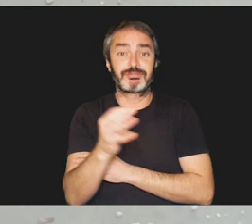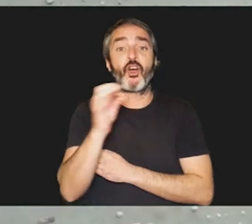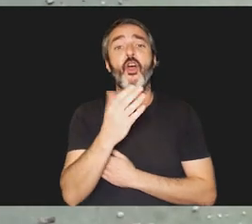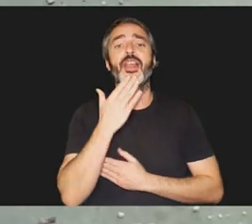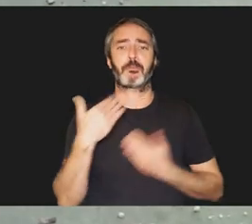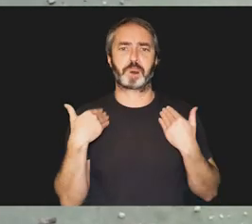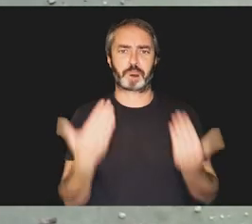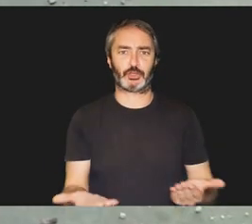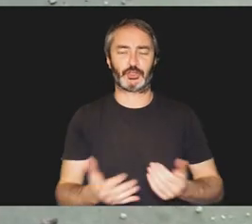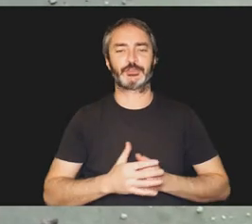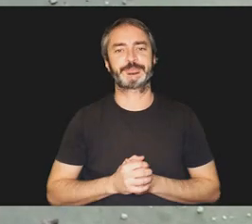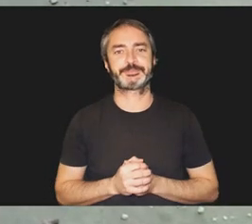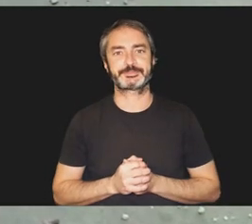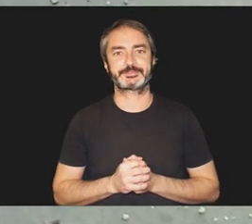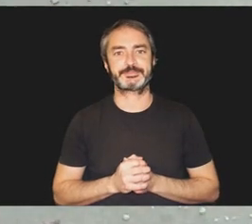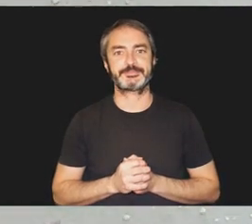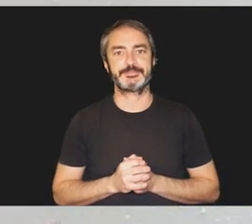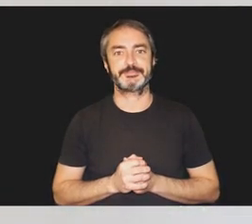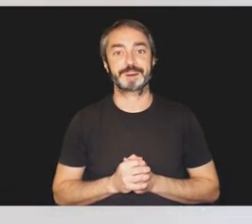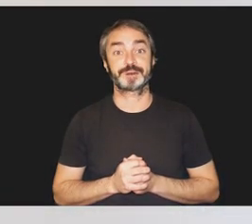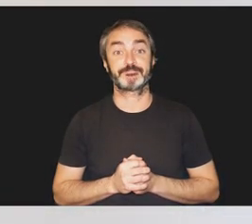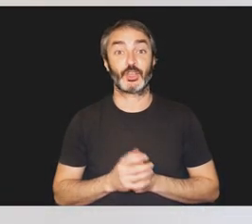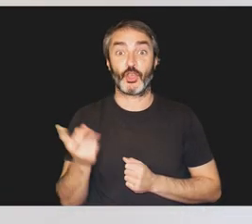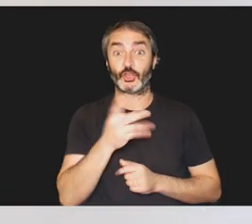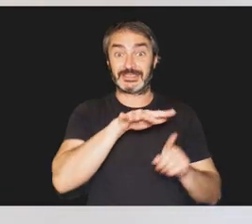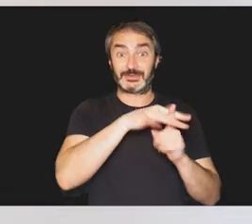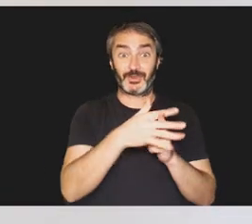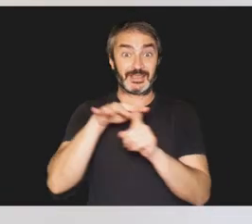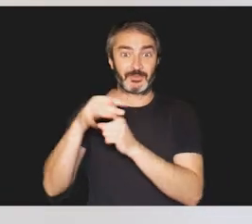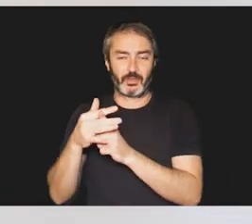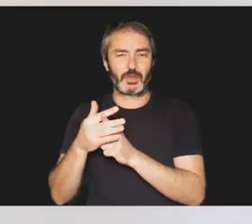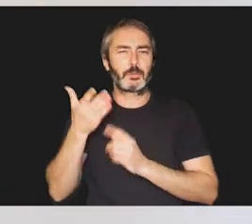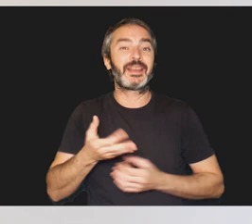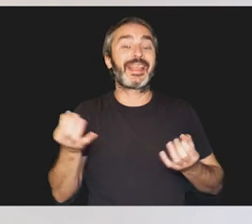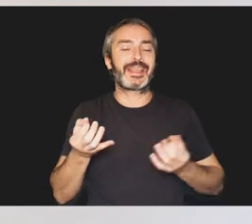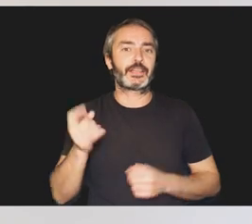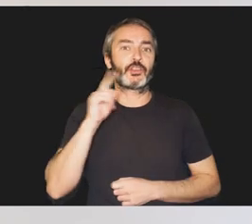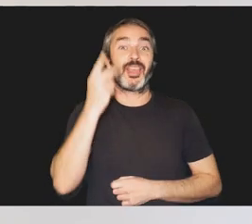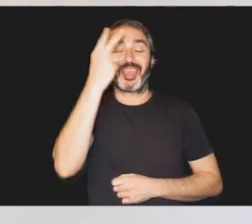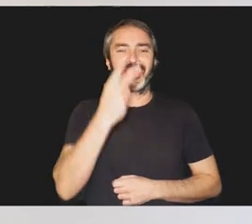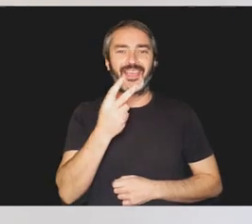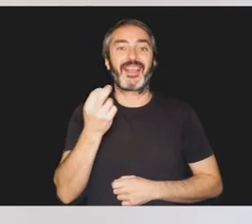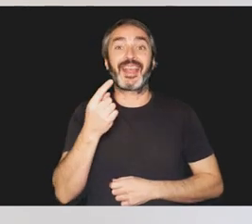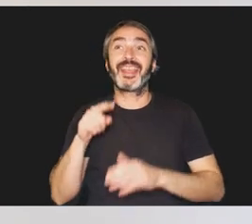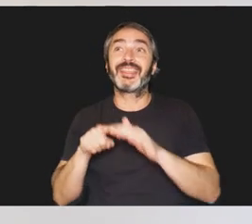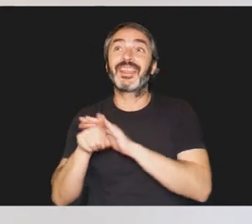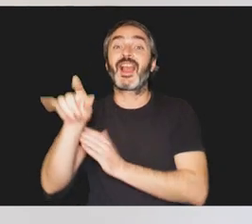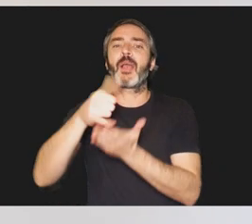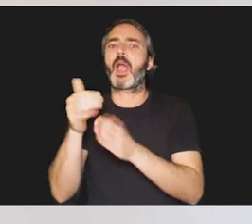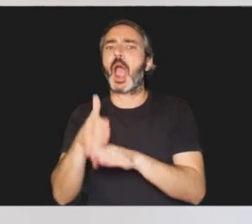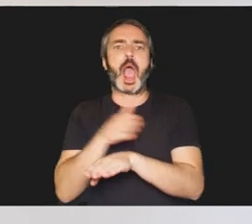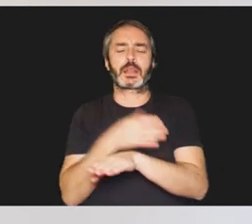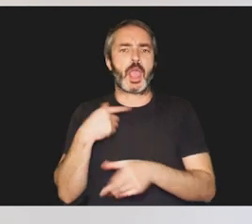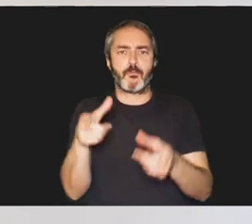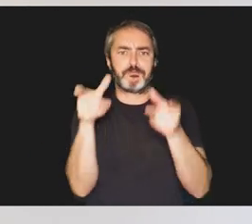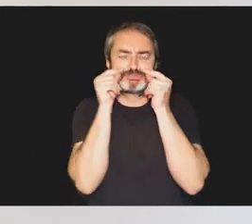nacimiento o bien a muy temprana edad. En los dos casos, el hecho relevante es que la sordoceguera se presenta antes del desarrollo del